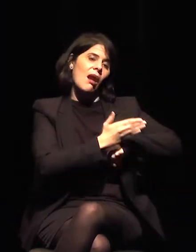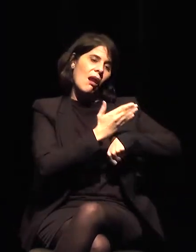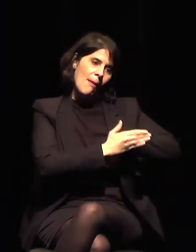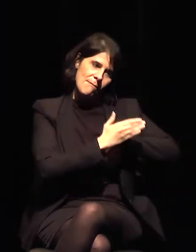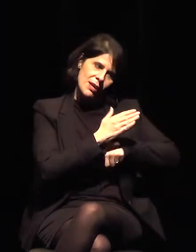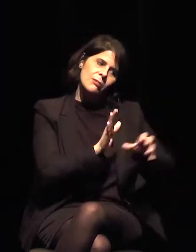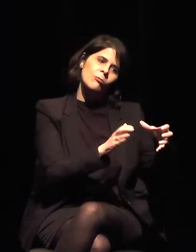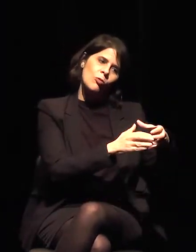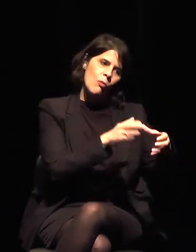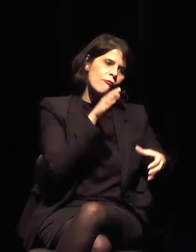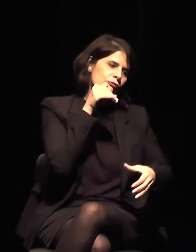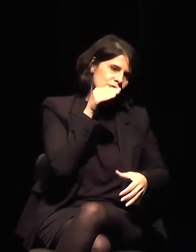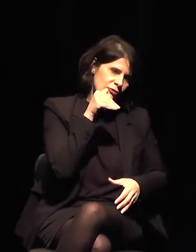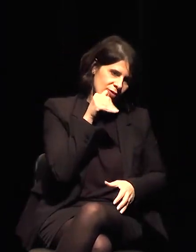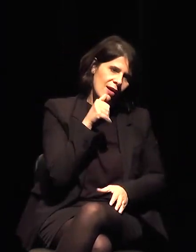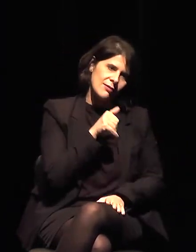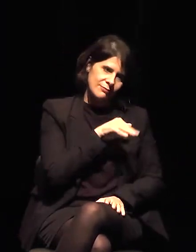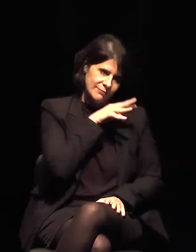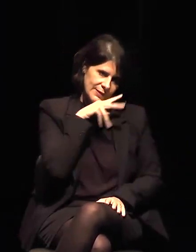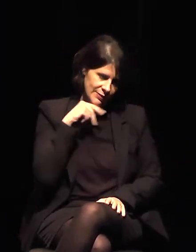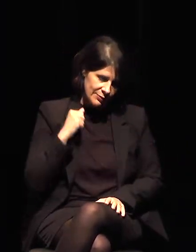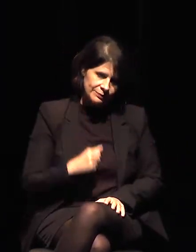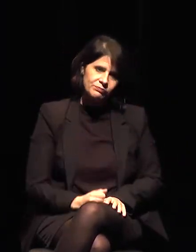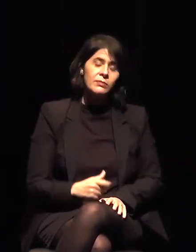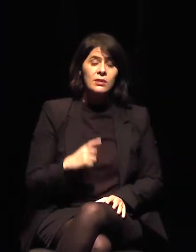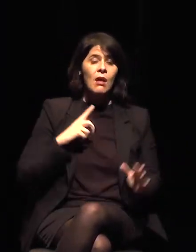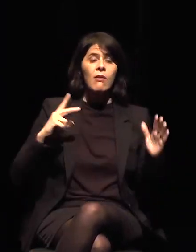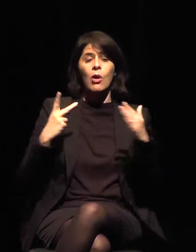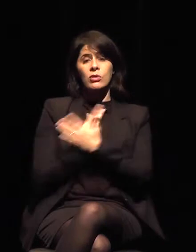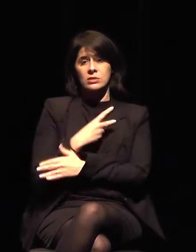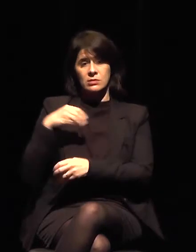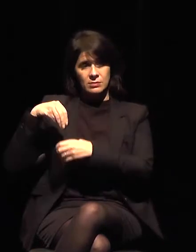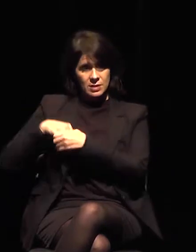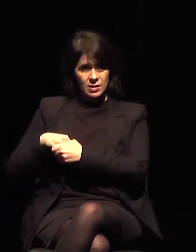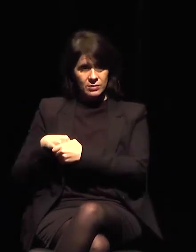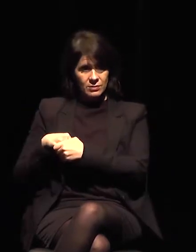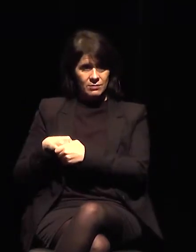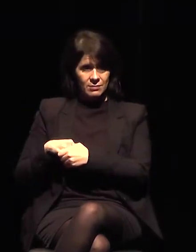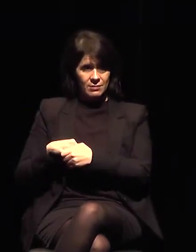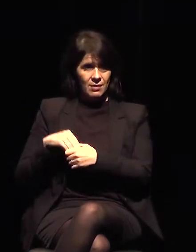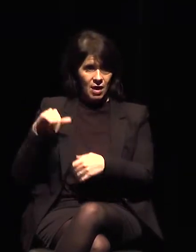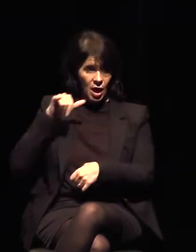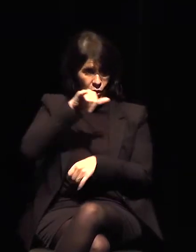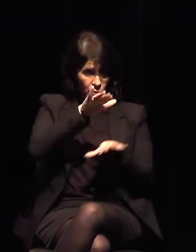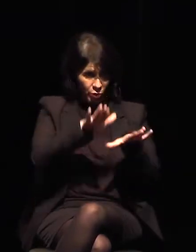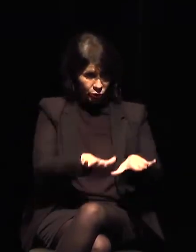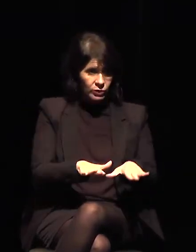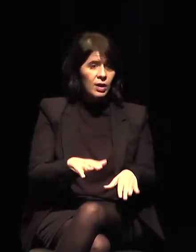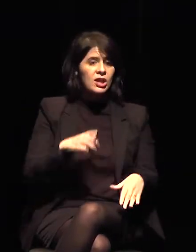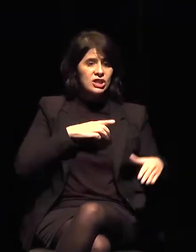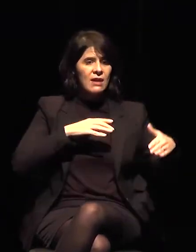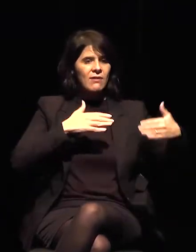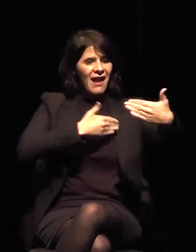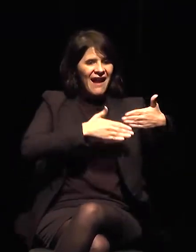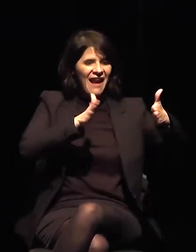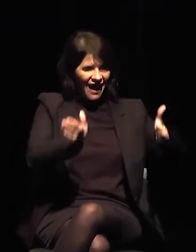aeropuerto me pasó algo interesante. Yo abrí seis contenedores y